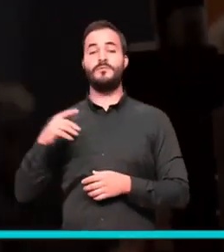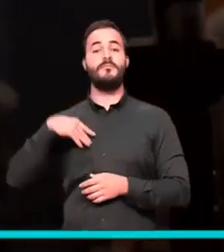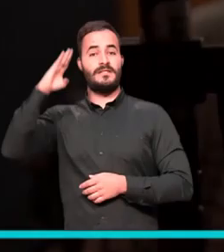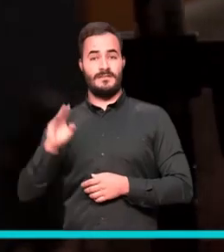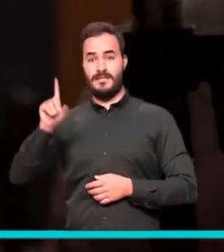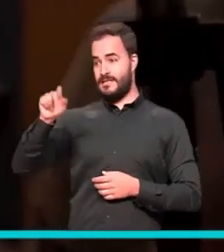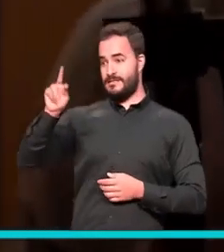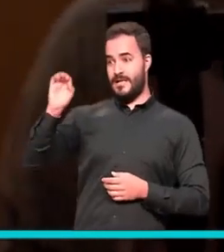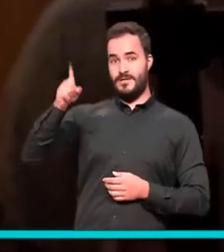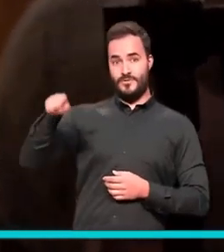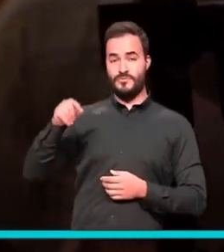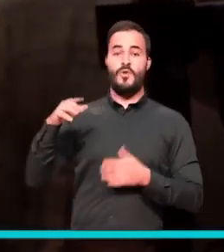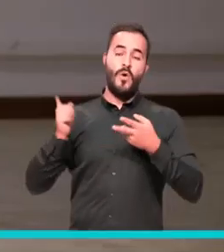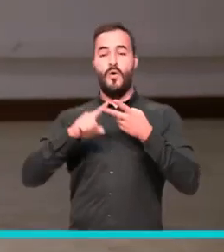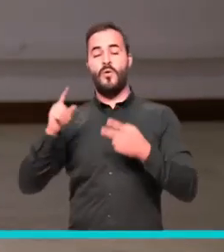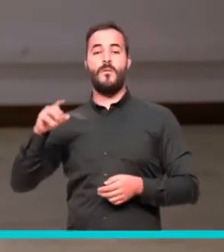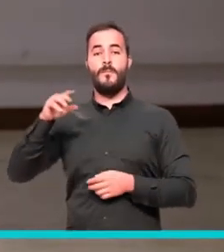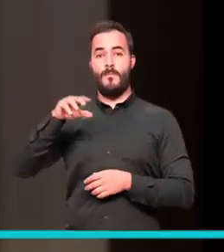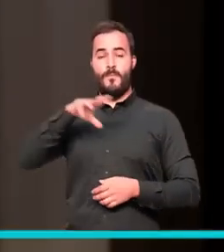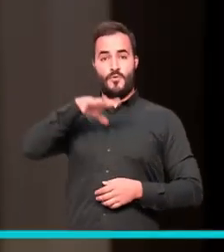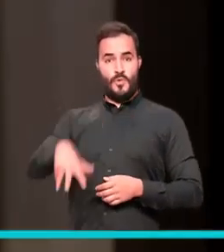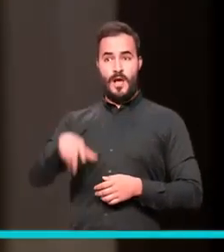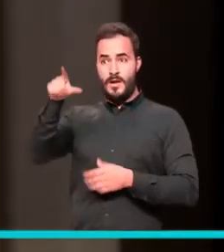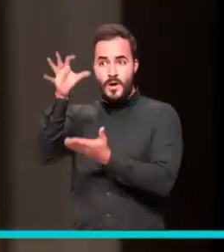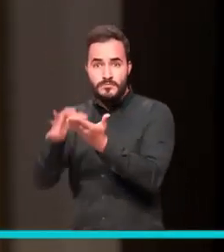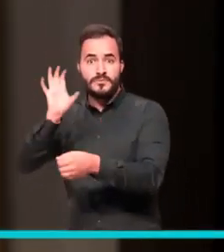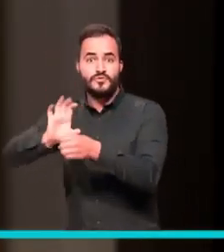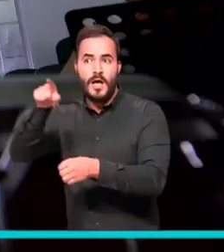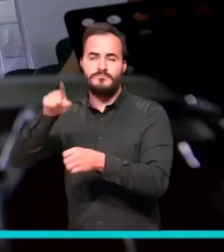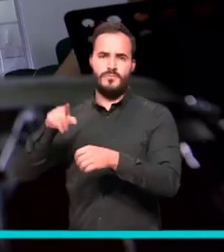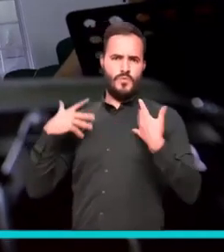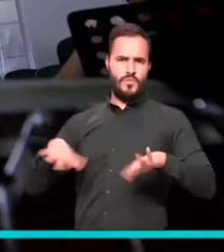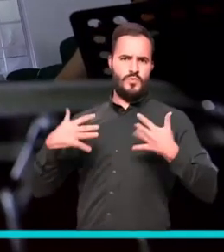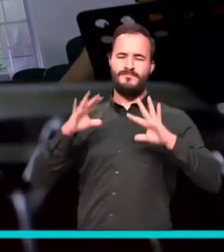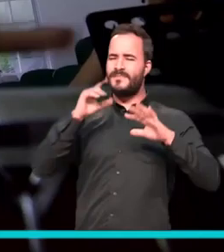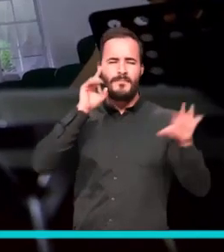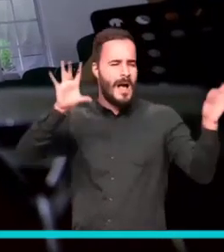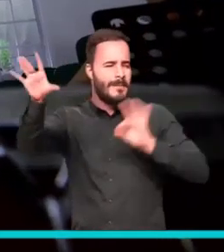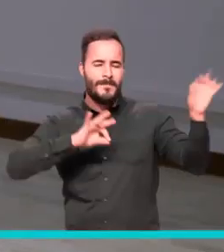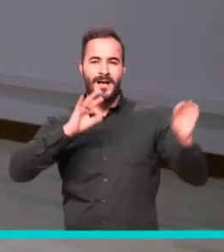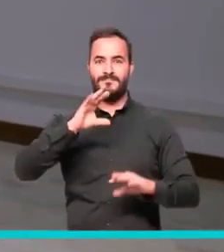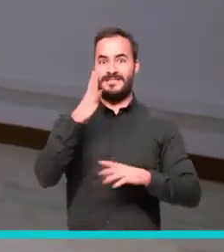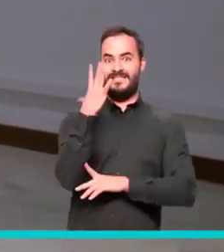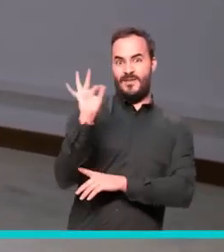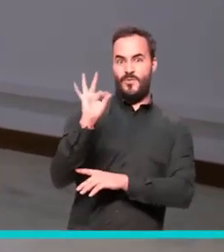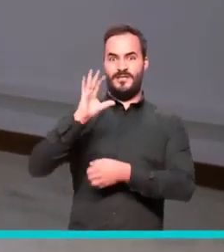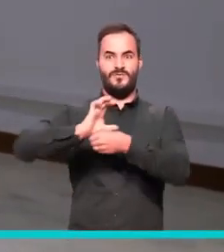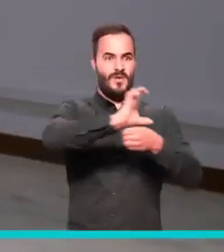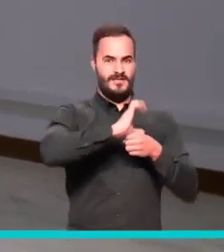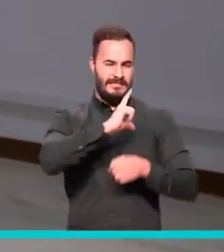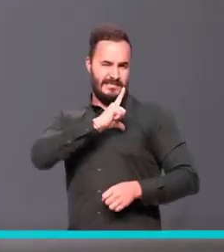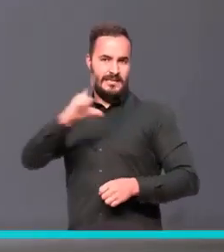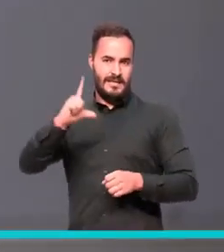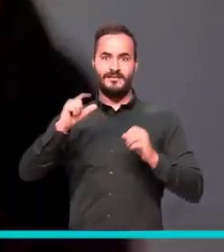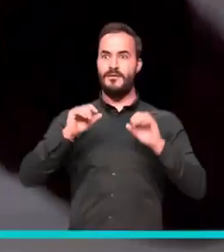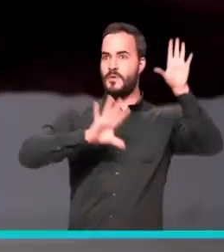junto a ciudades como Santos de Brasil y Torres Vedras de Portugal. Las tres resultaron ganadoras entre un grupo de 50 urbes ubicadas